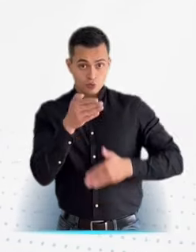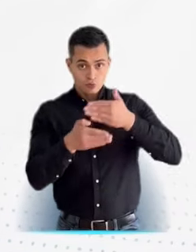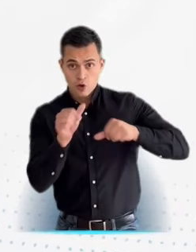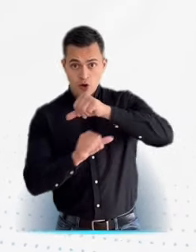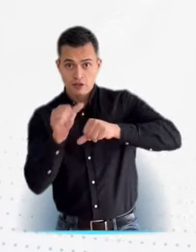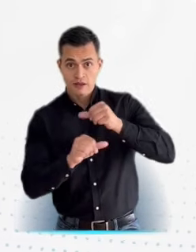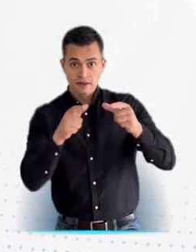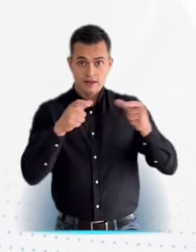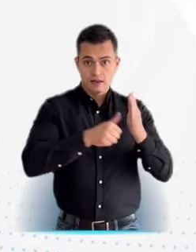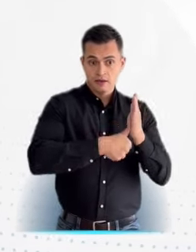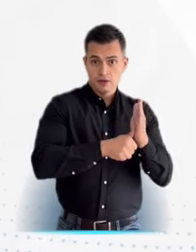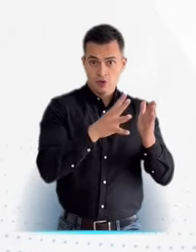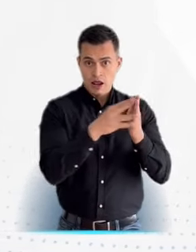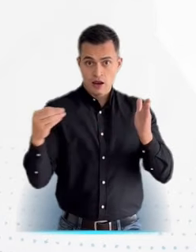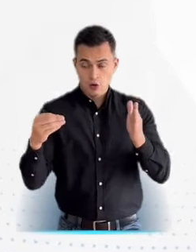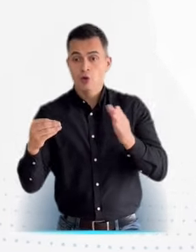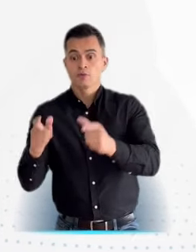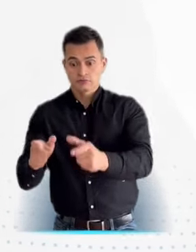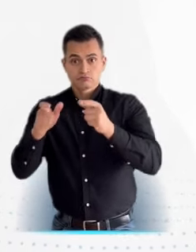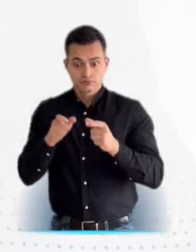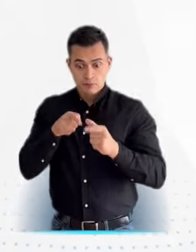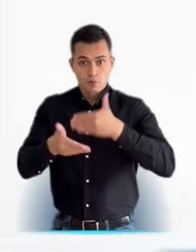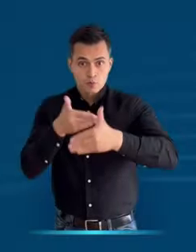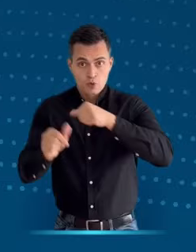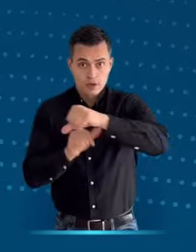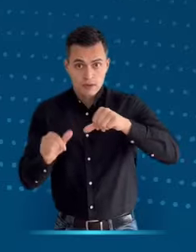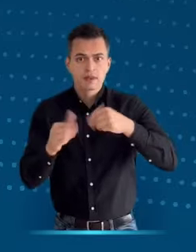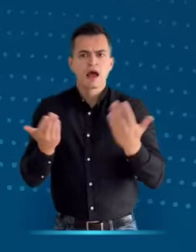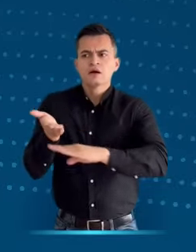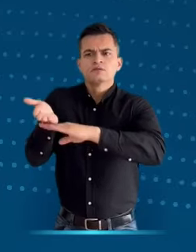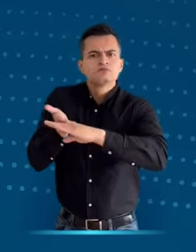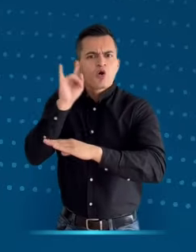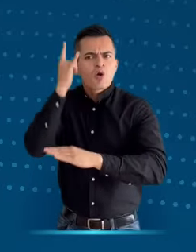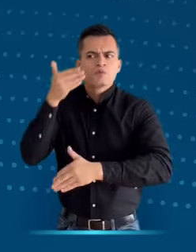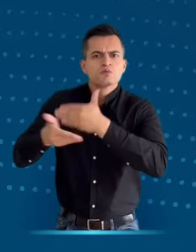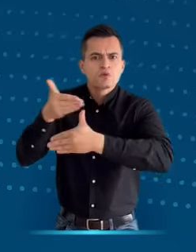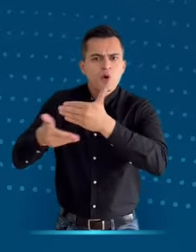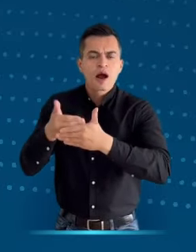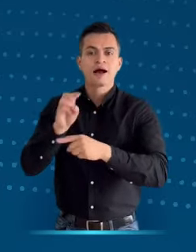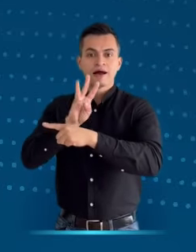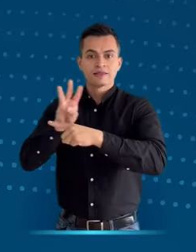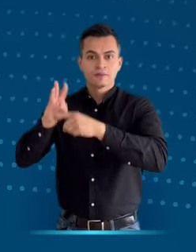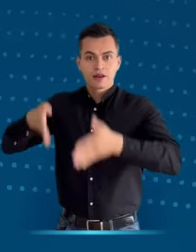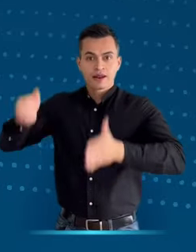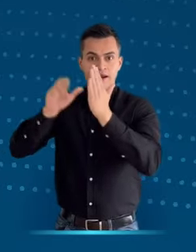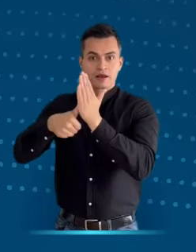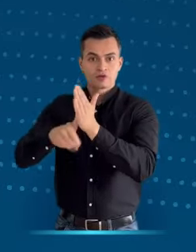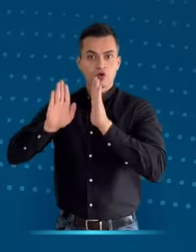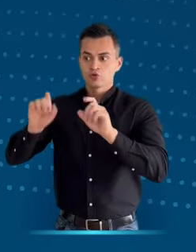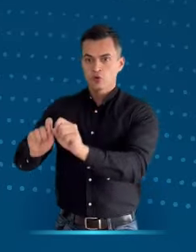Si tramitaste el duplicado de tu cédula de ciudadanía, verifica el estado de tu solicitud en la página web www